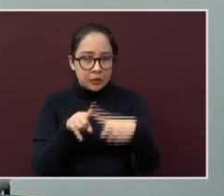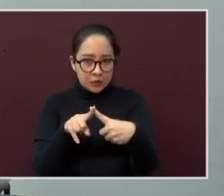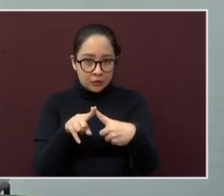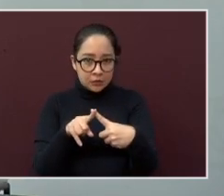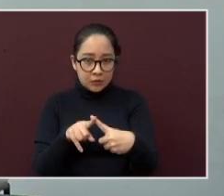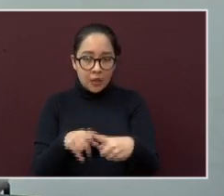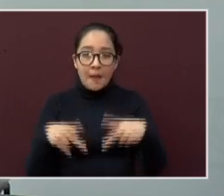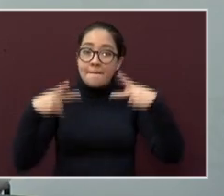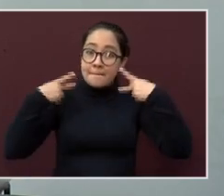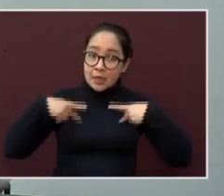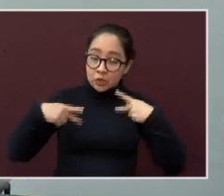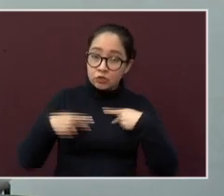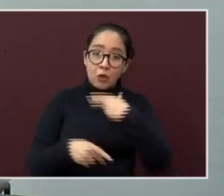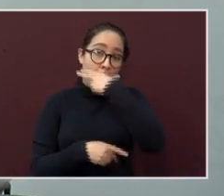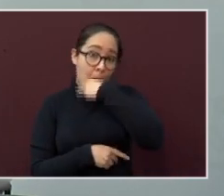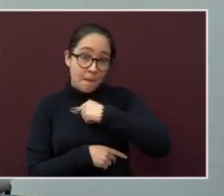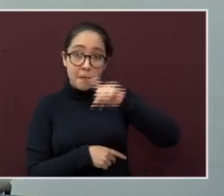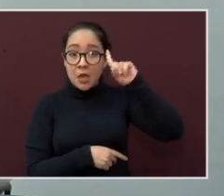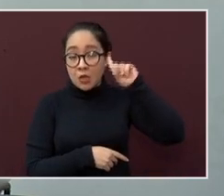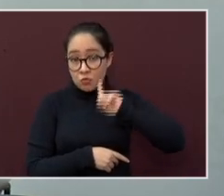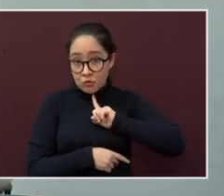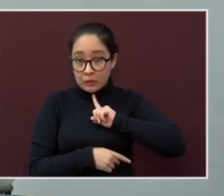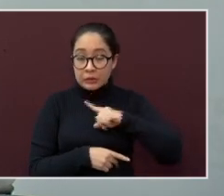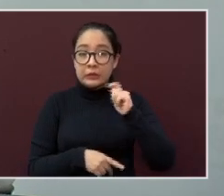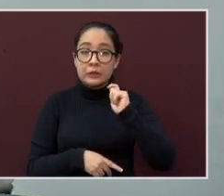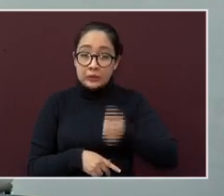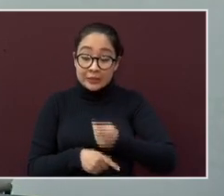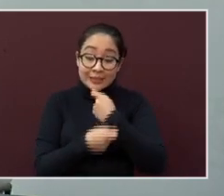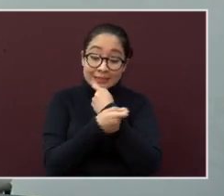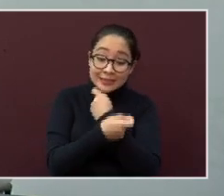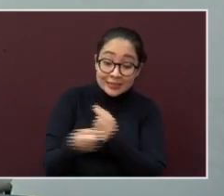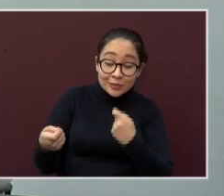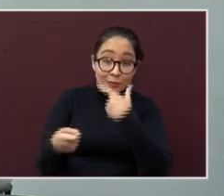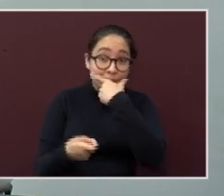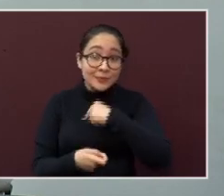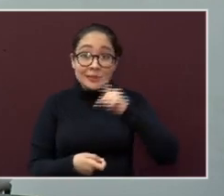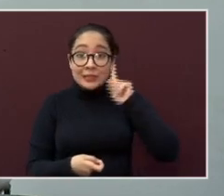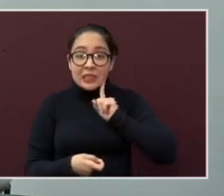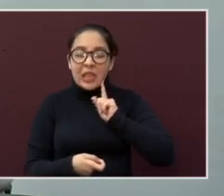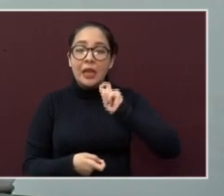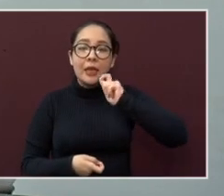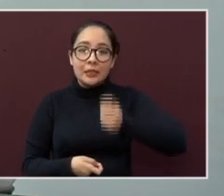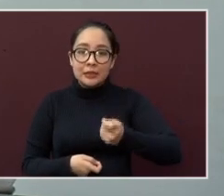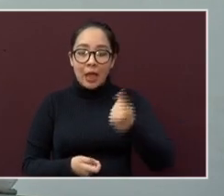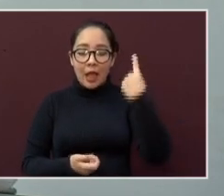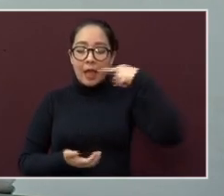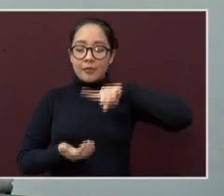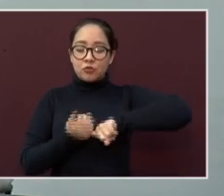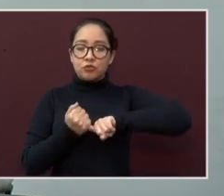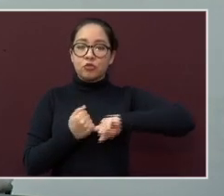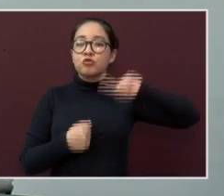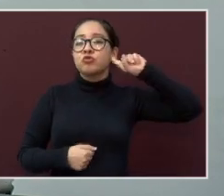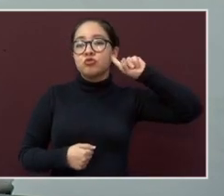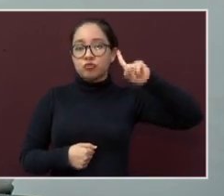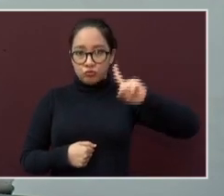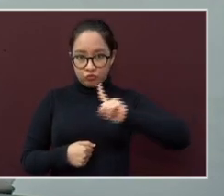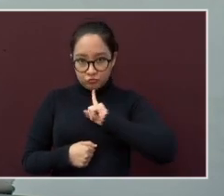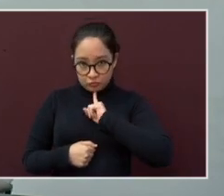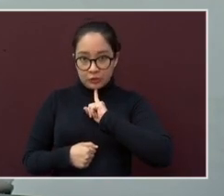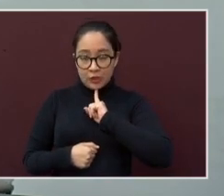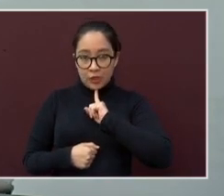ciudadanos y ciudadanas, niños y niñas que presentan sordera